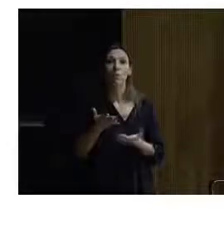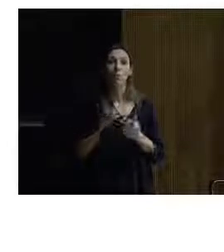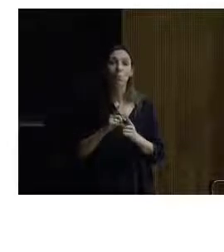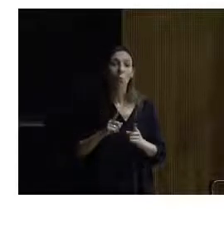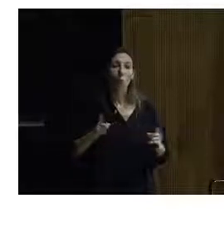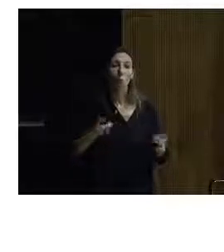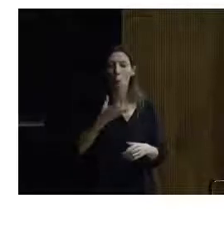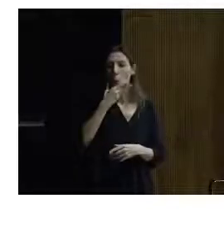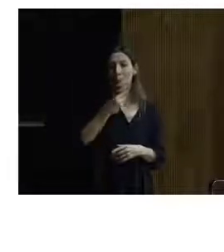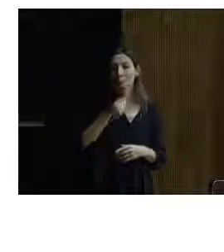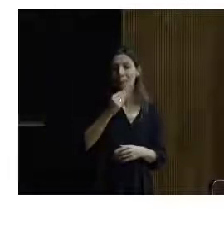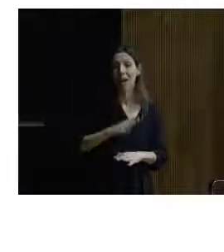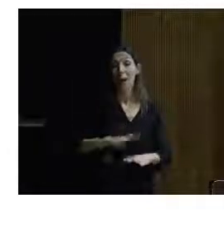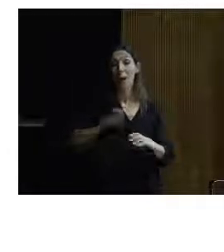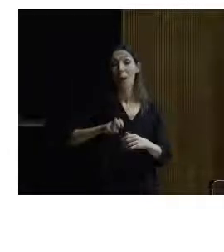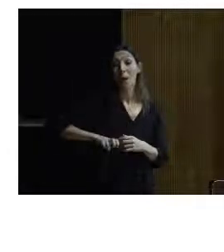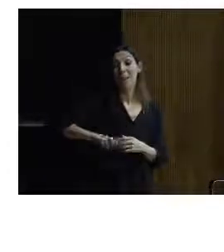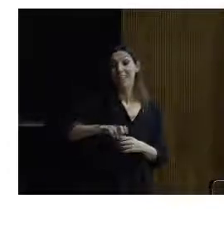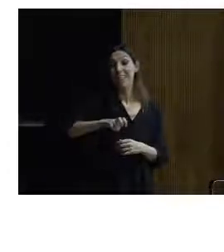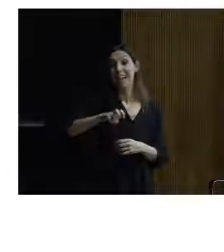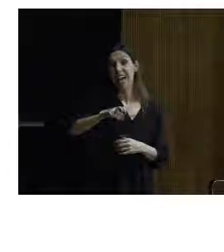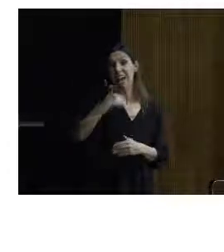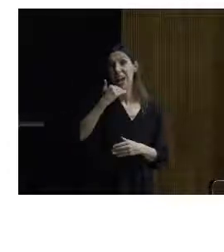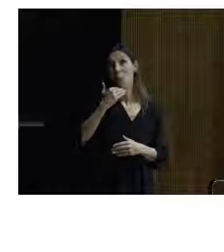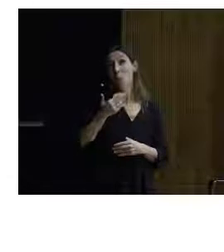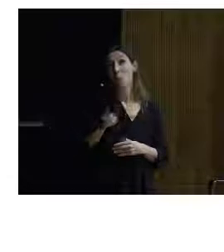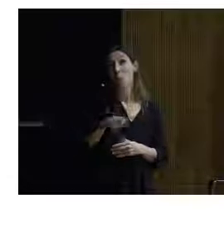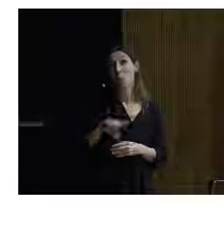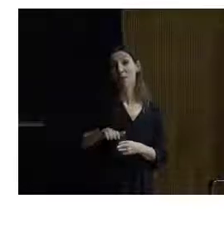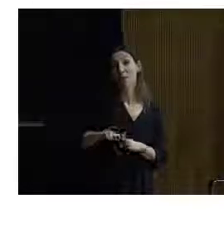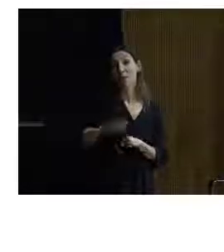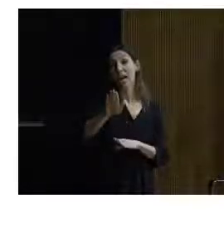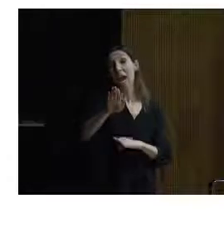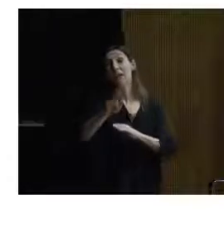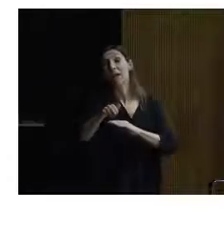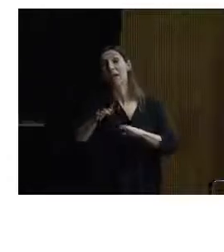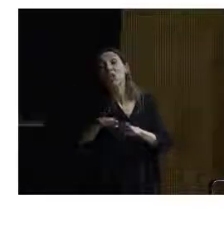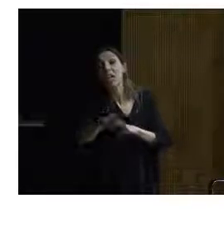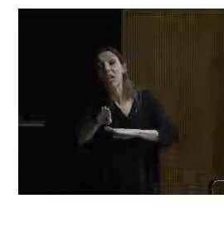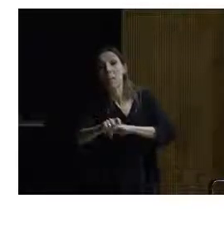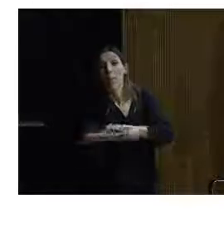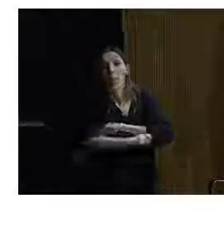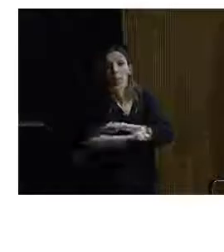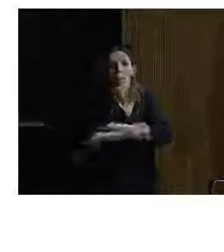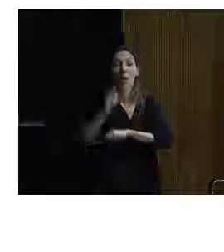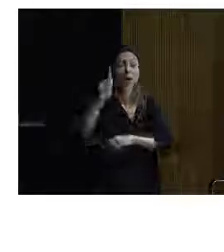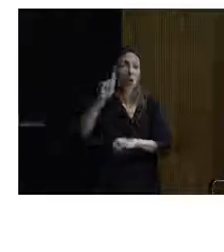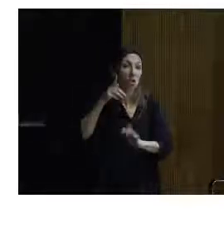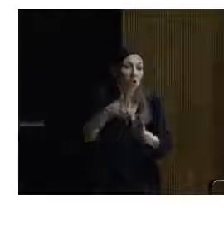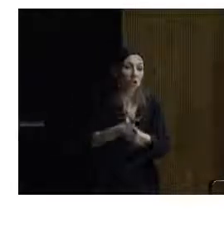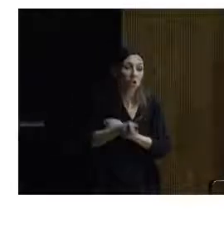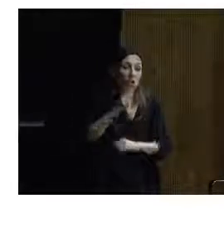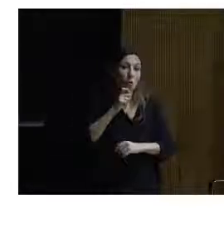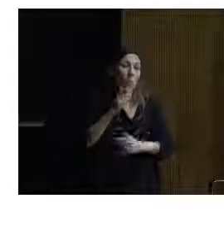que tenía unos peldaños, que eran una especie de rampa a escalera, rampa a trampa, no sé cómo definirla. En cualquier caso, era muy bonita, pero